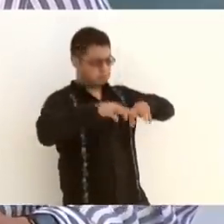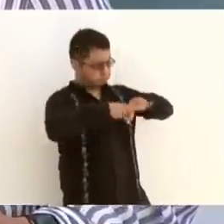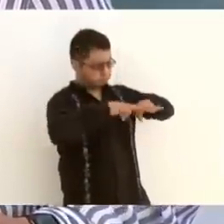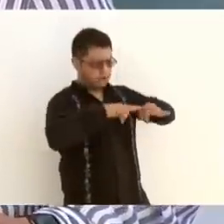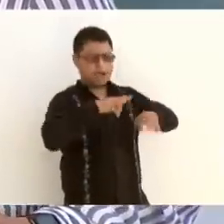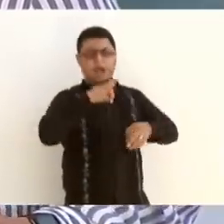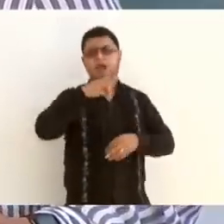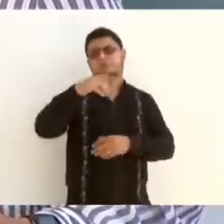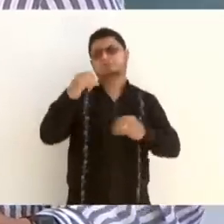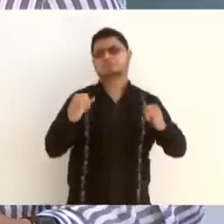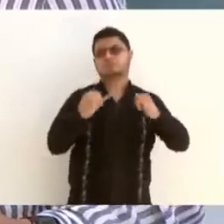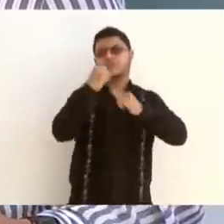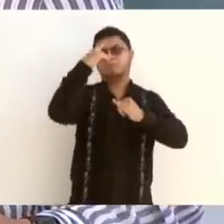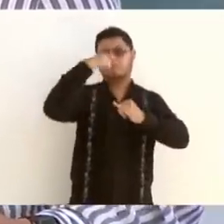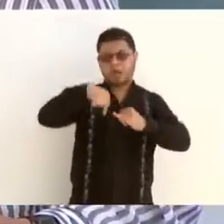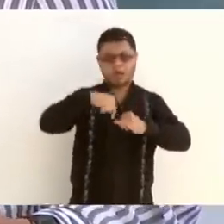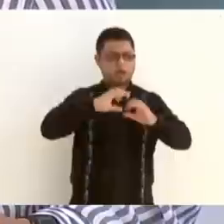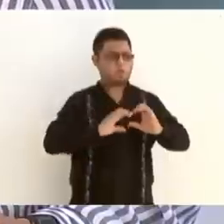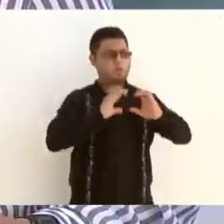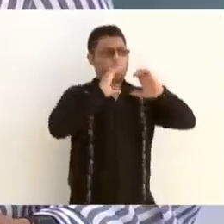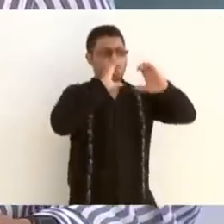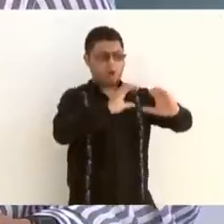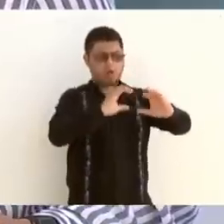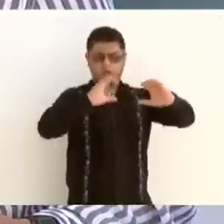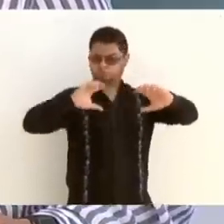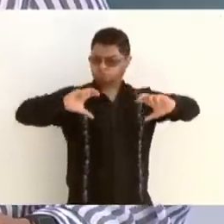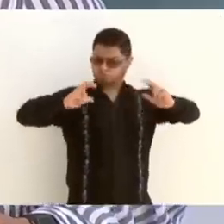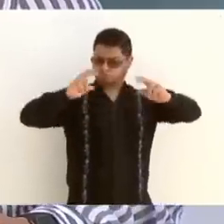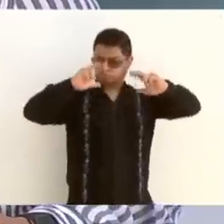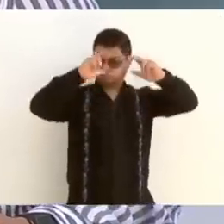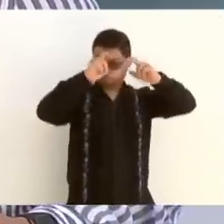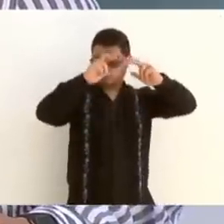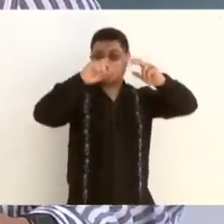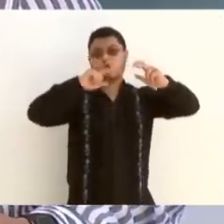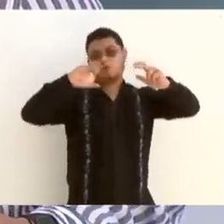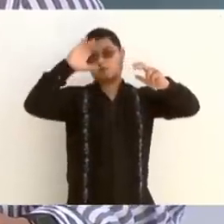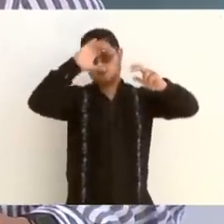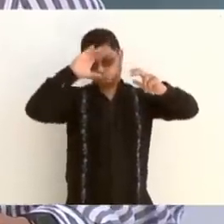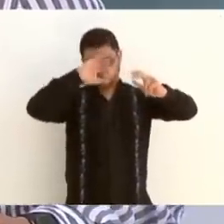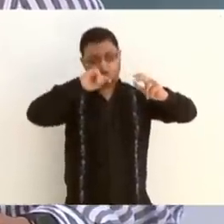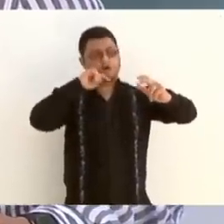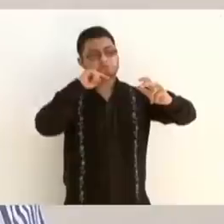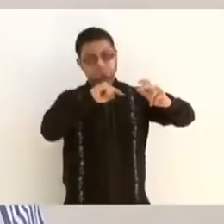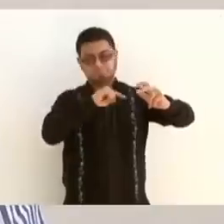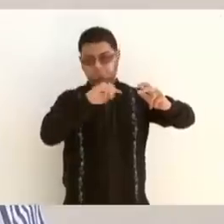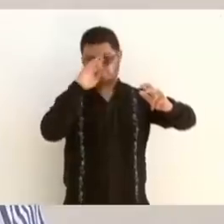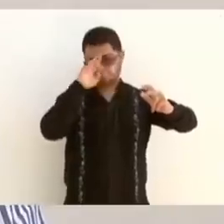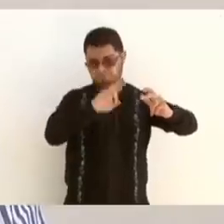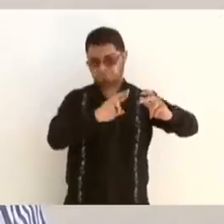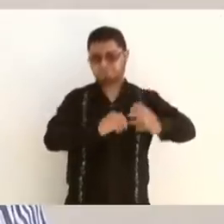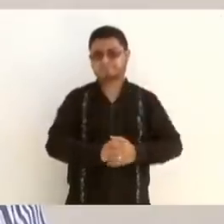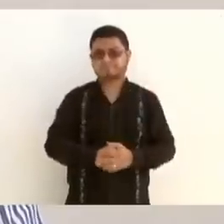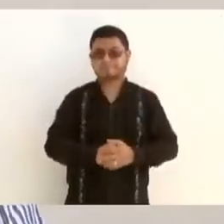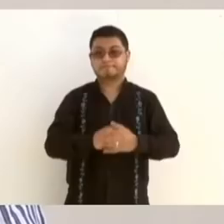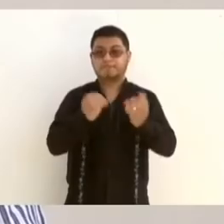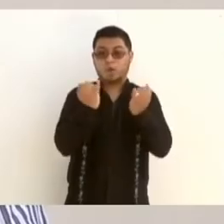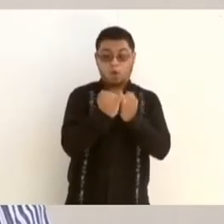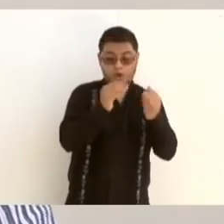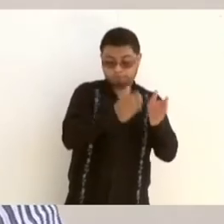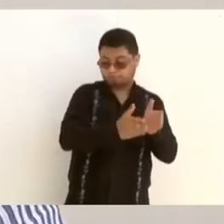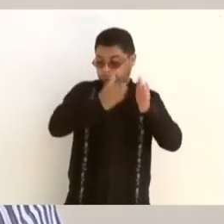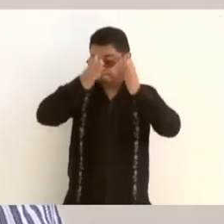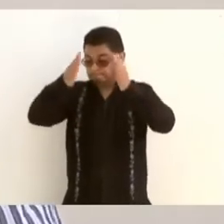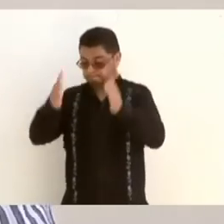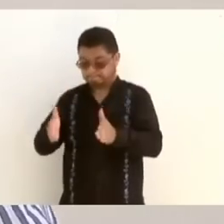Antropología e Historia para identificar y salvaguar los vestigios de nuestras grandes culturas. En el tramo 2 de las campañas, el